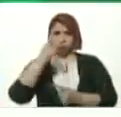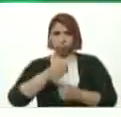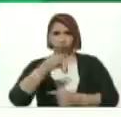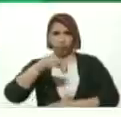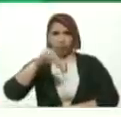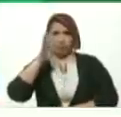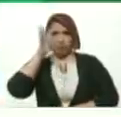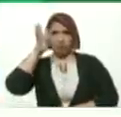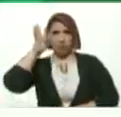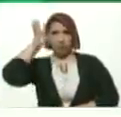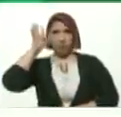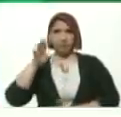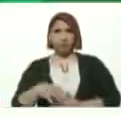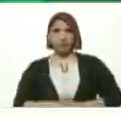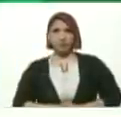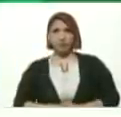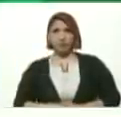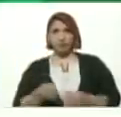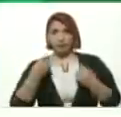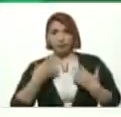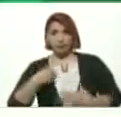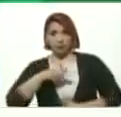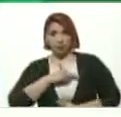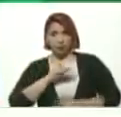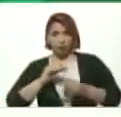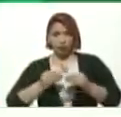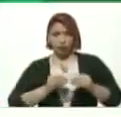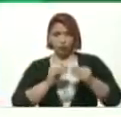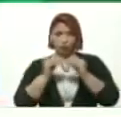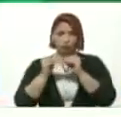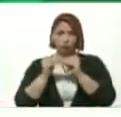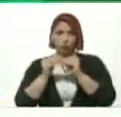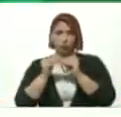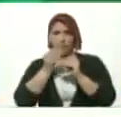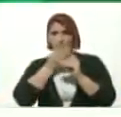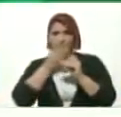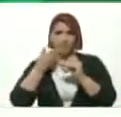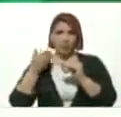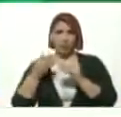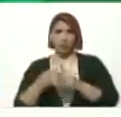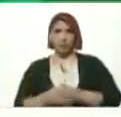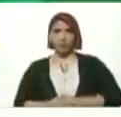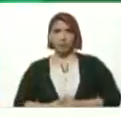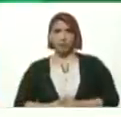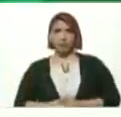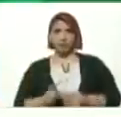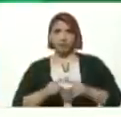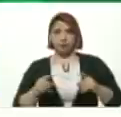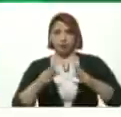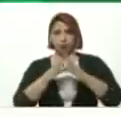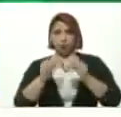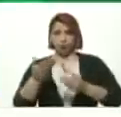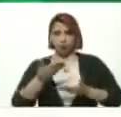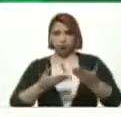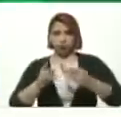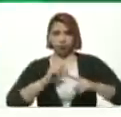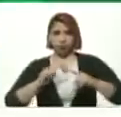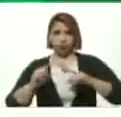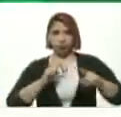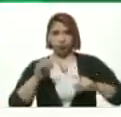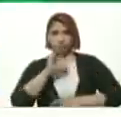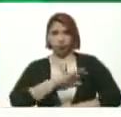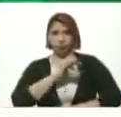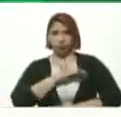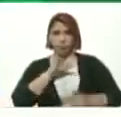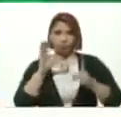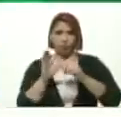Y bueno Hemos venido Ajustando Mejorando Para toda la acción Social Cultural